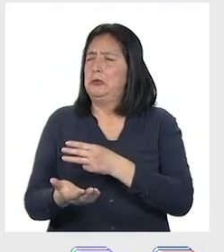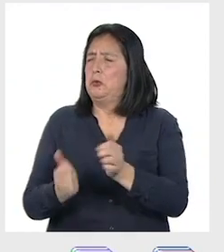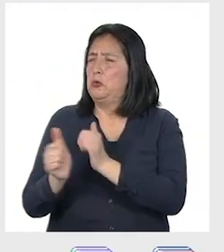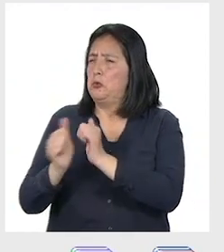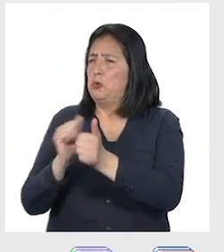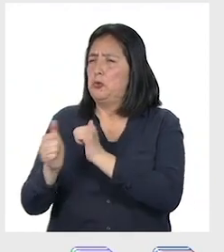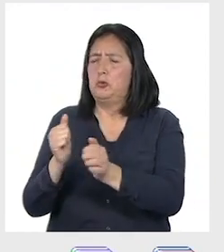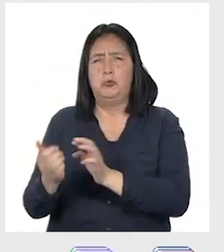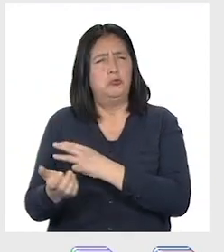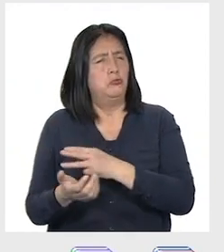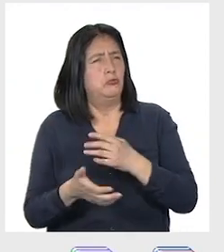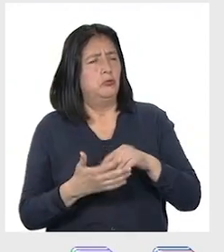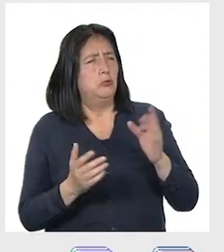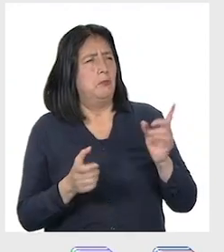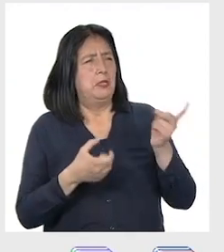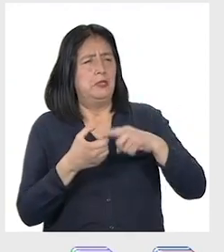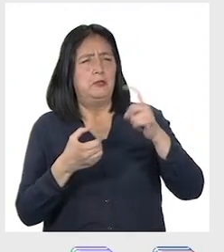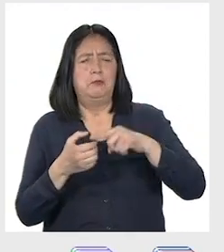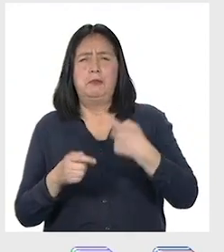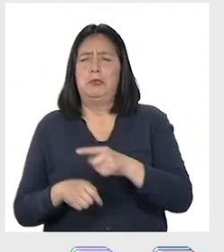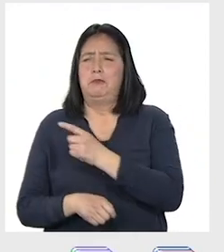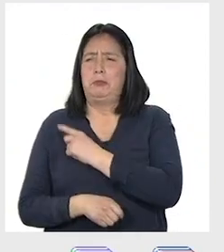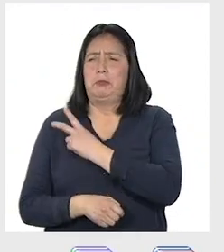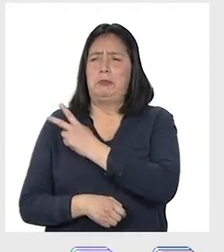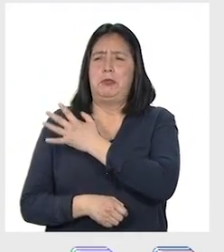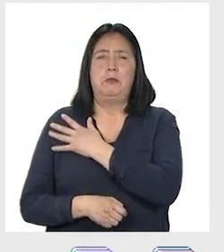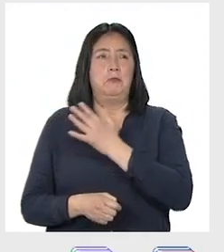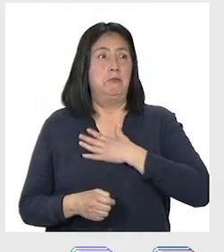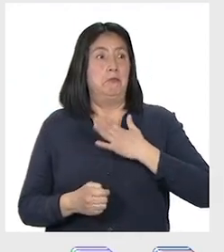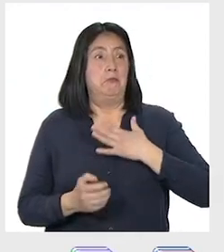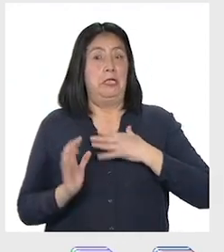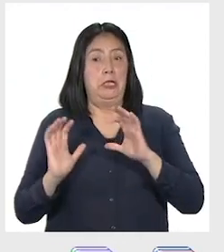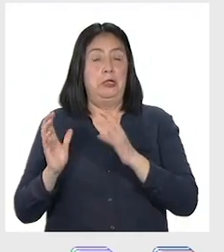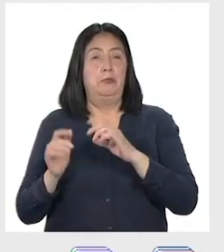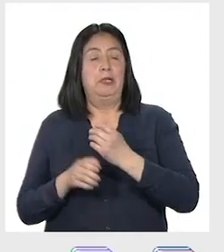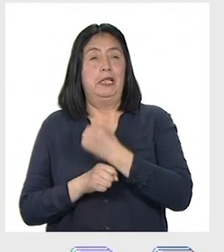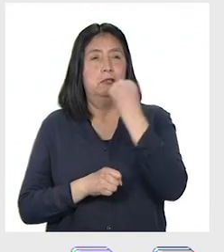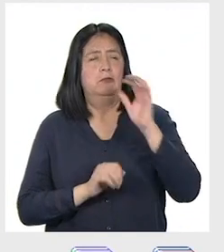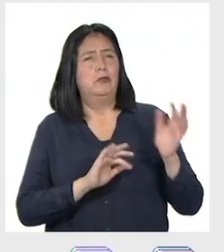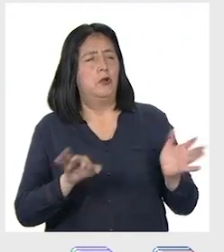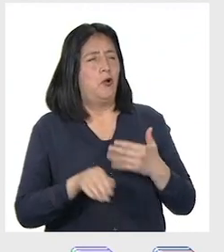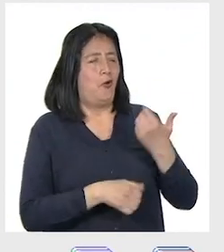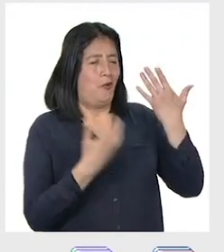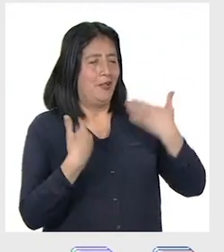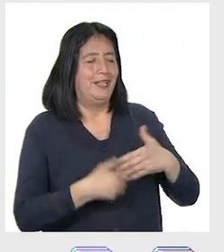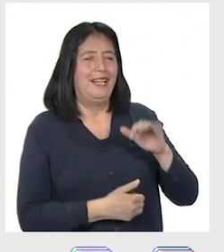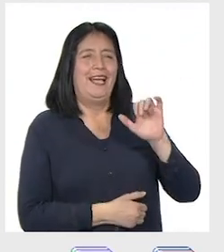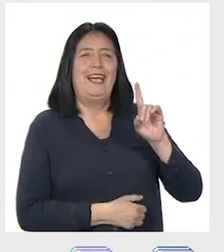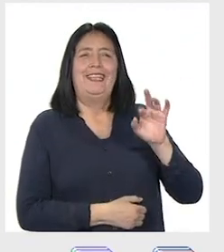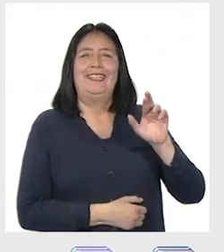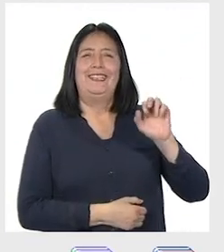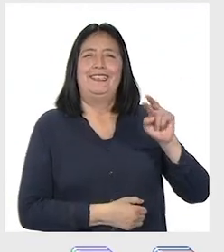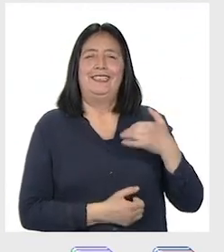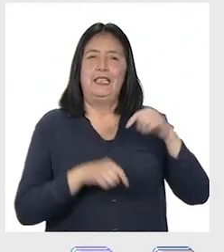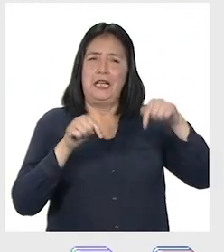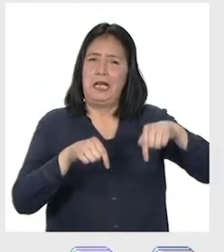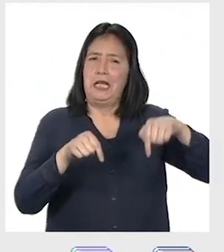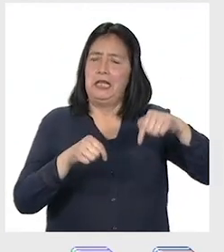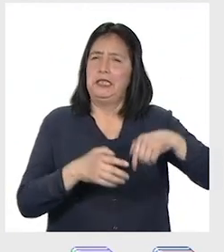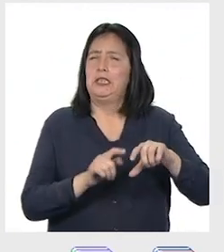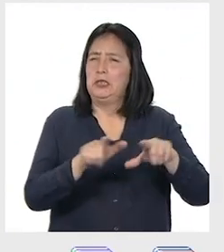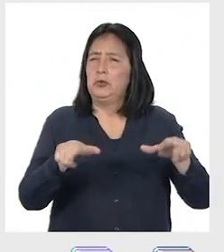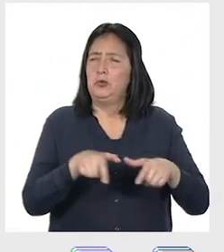en el que participaban todos los grados. Mi clase ganó una vez. Hola, yo soy Adriana y les cuento que aquí, en